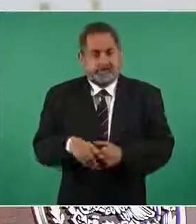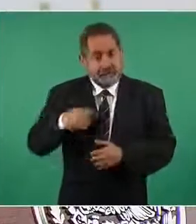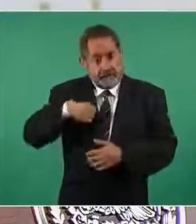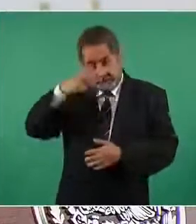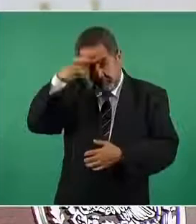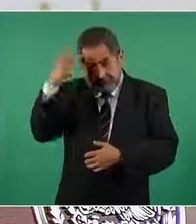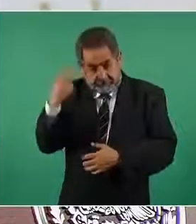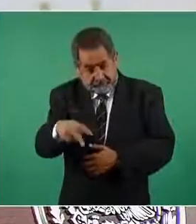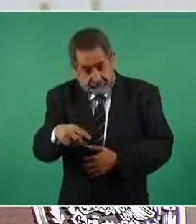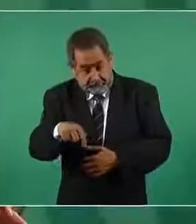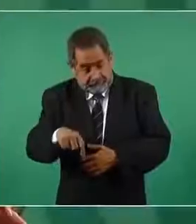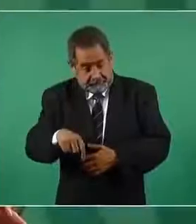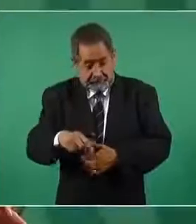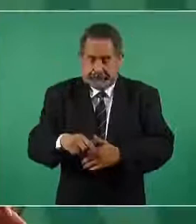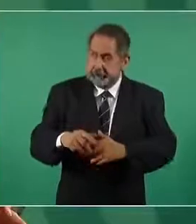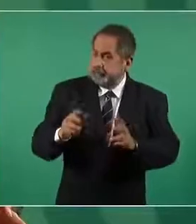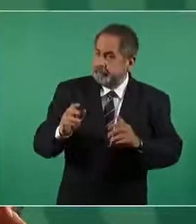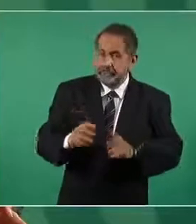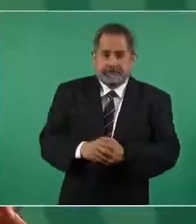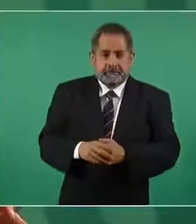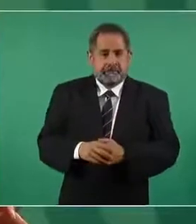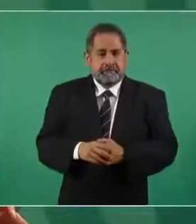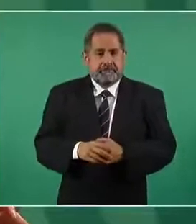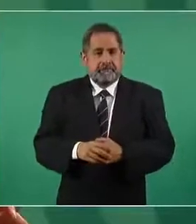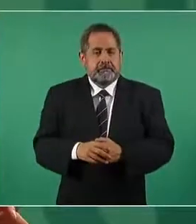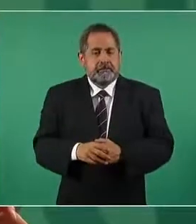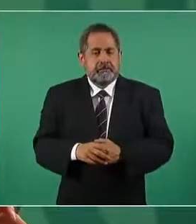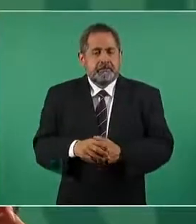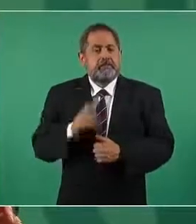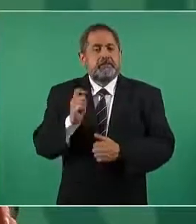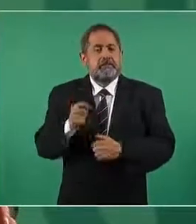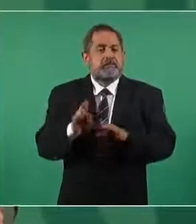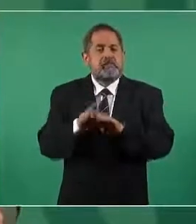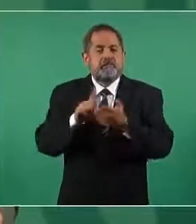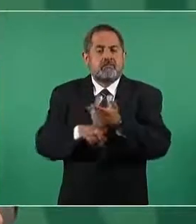México no necesariamente